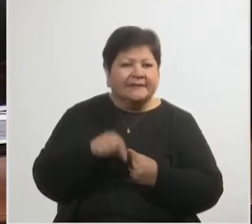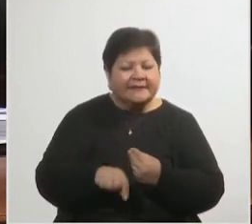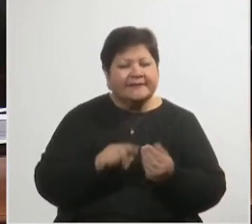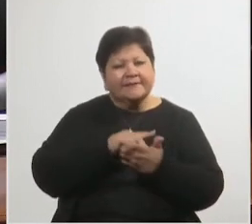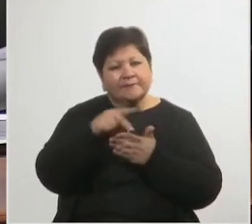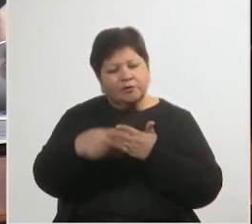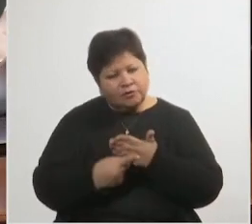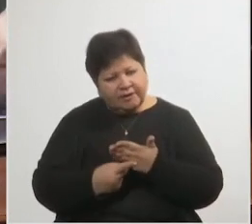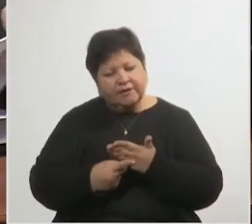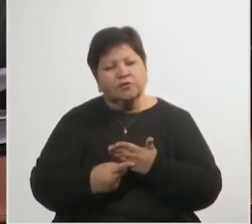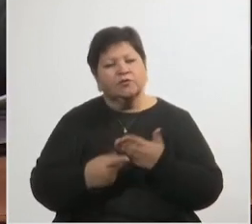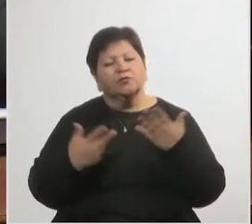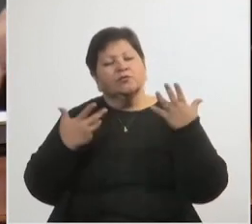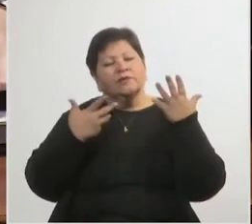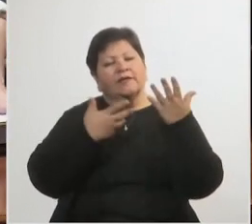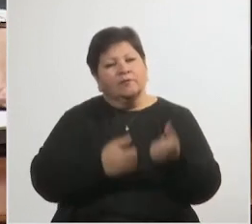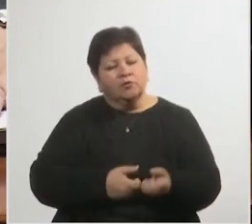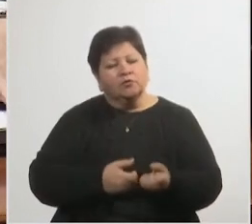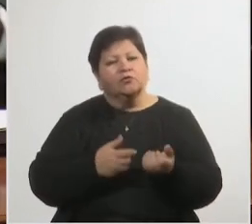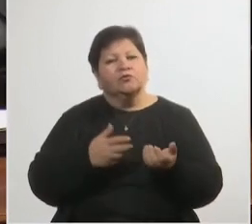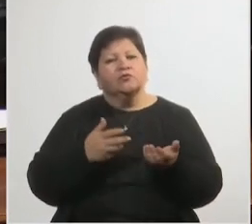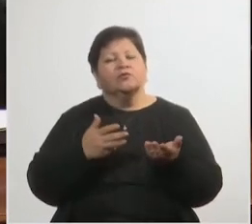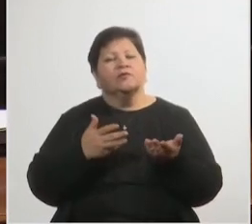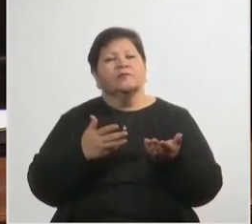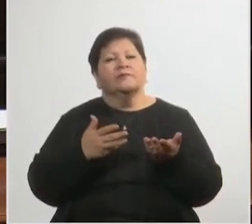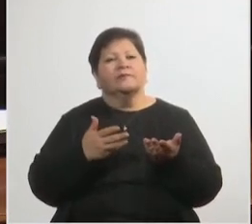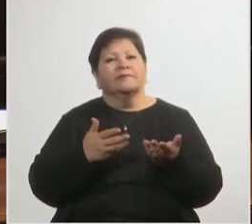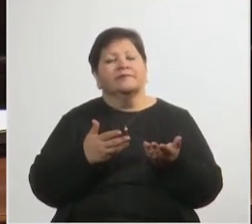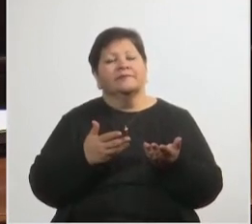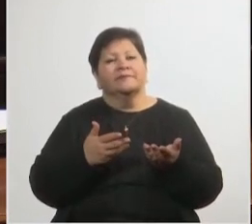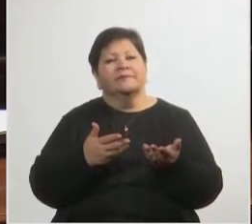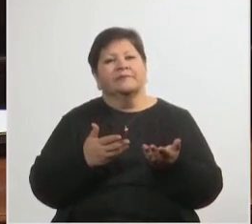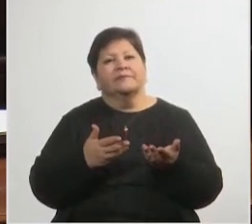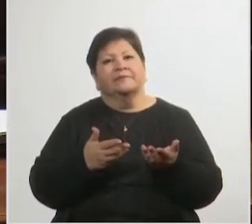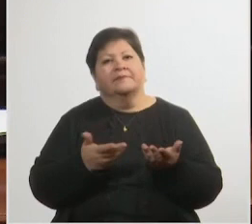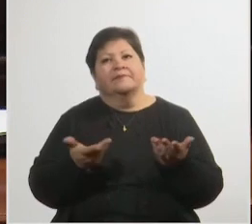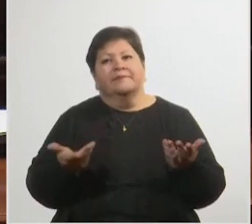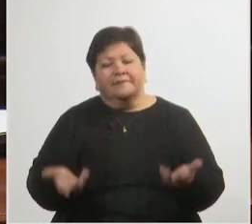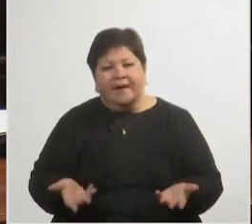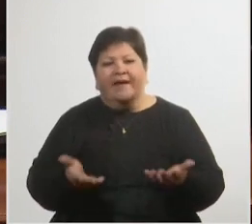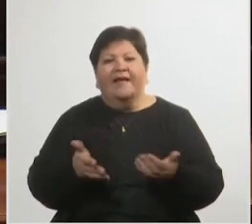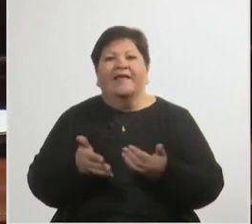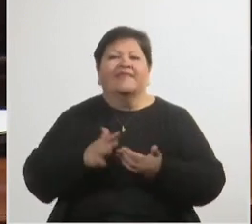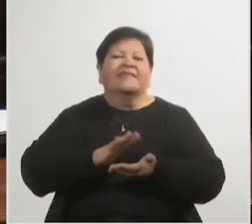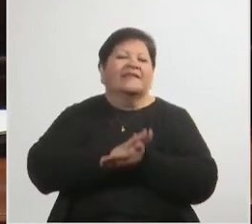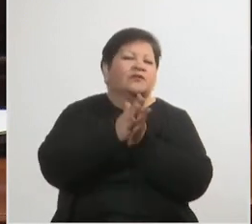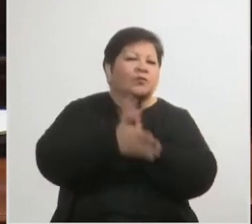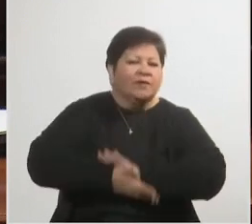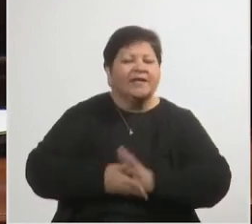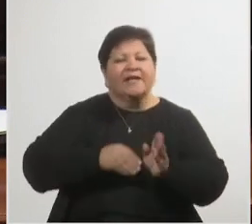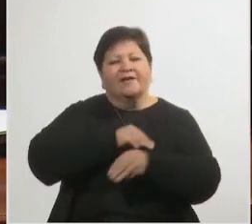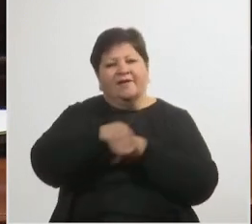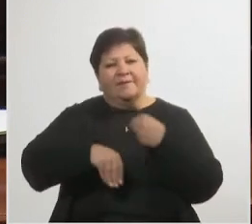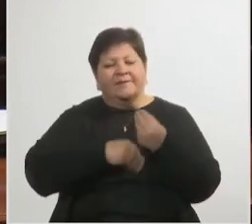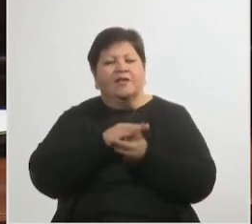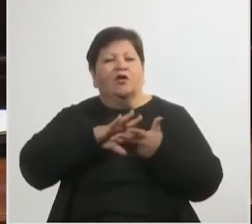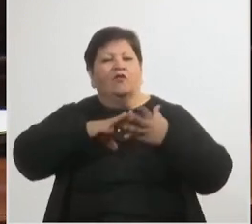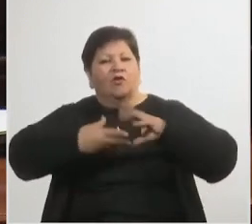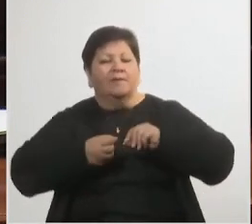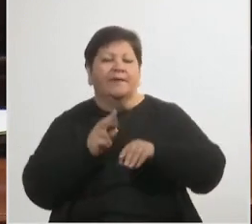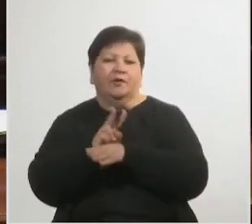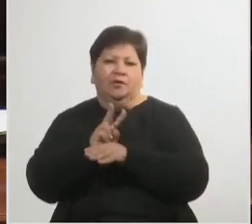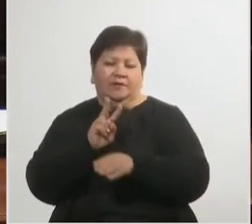hacia las políticas de destrucción de la familia como institución protectora del ser humano, políticas